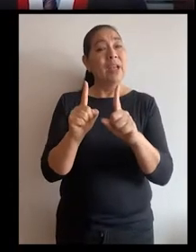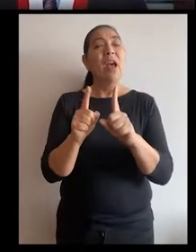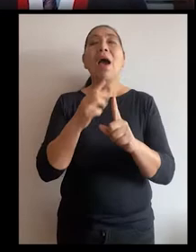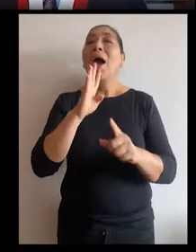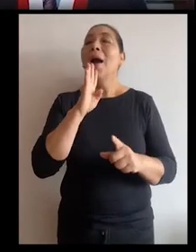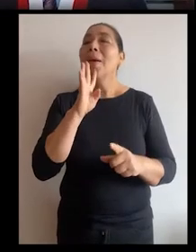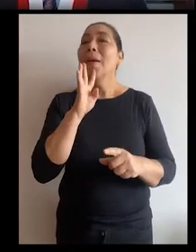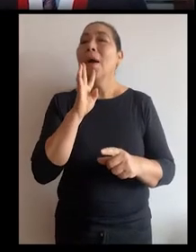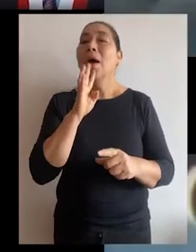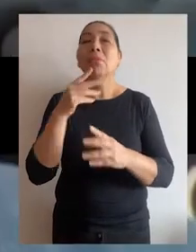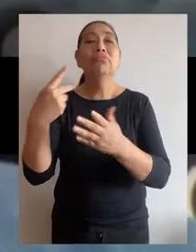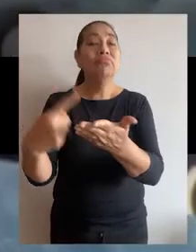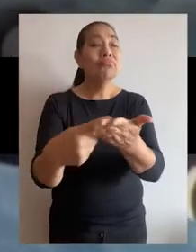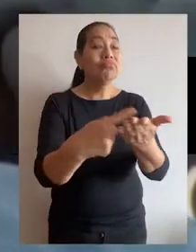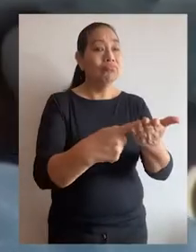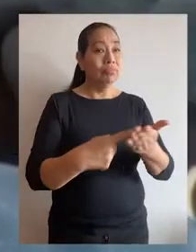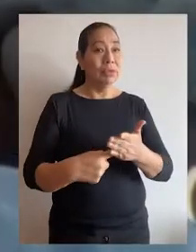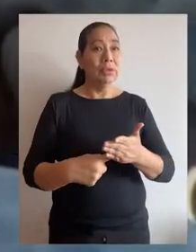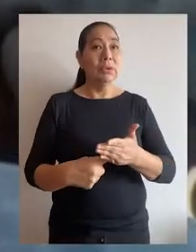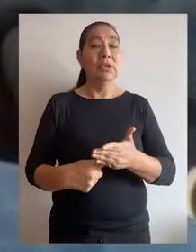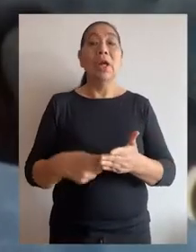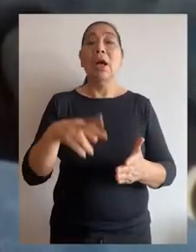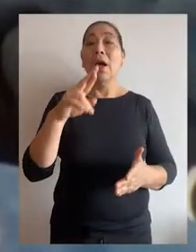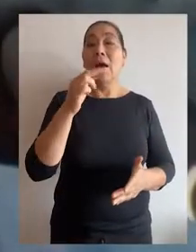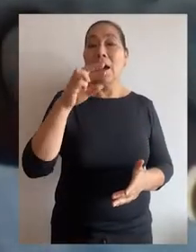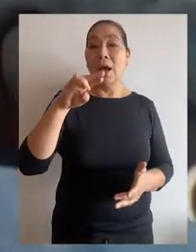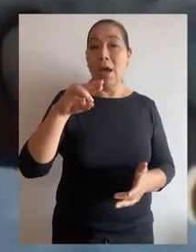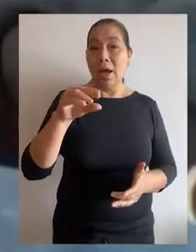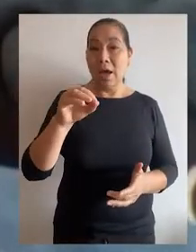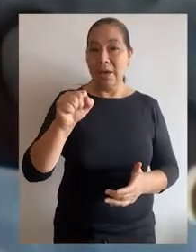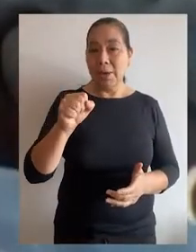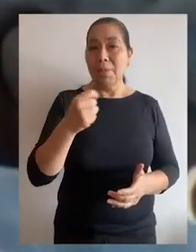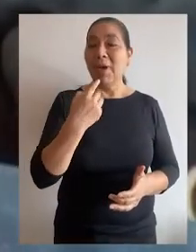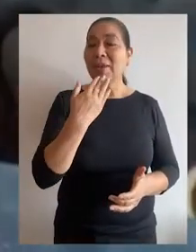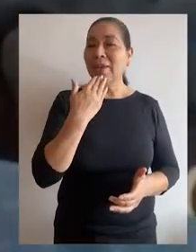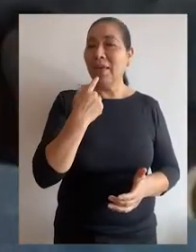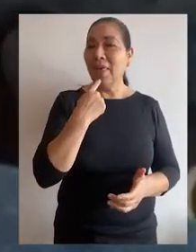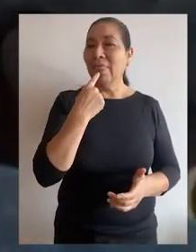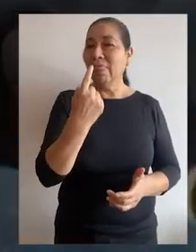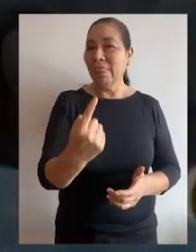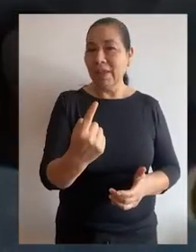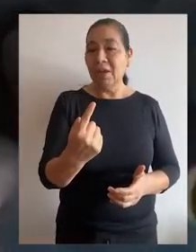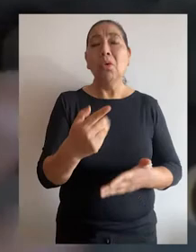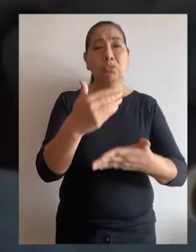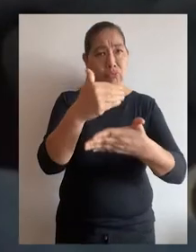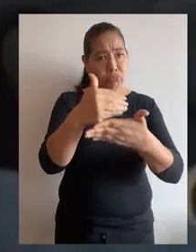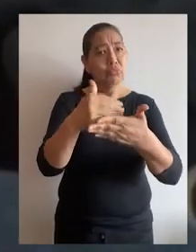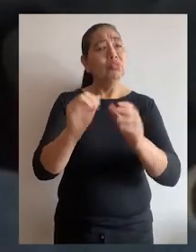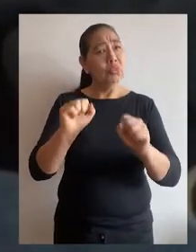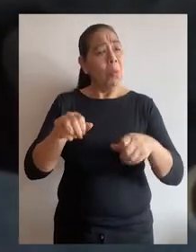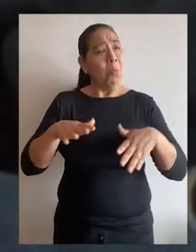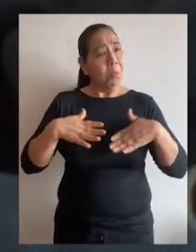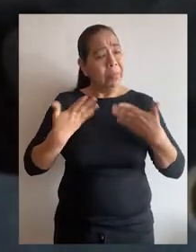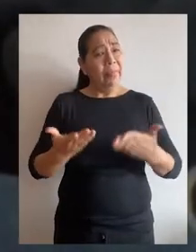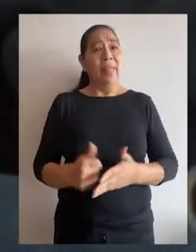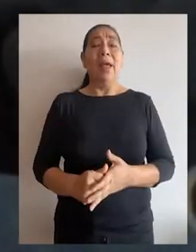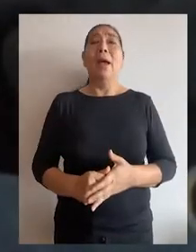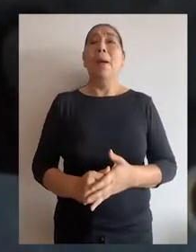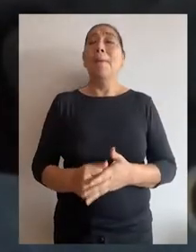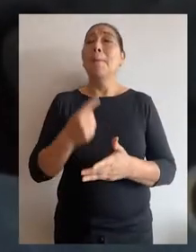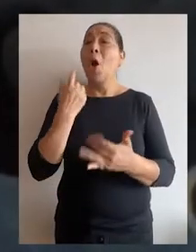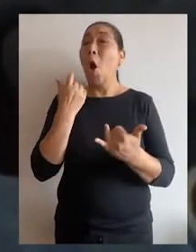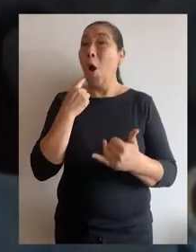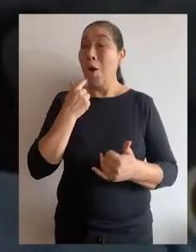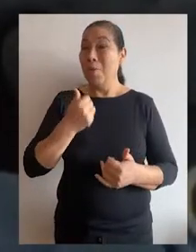con la sustentación de la ponencia del magistrado Carlos Ramos Núñez, quien planteó declarar fundada la demanda. El